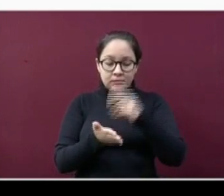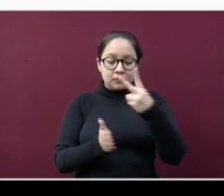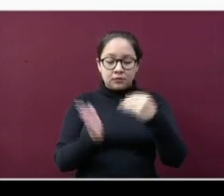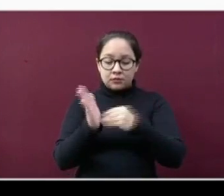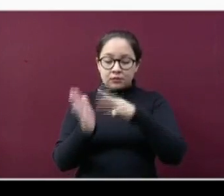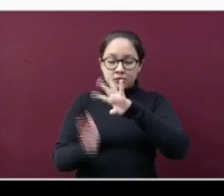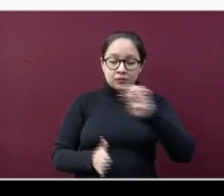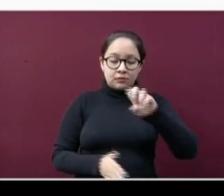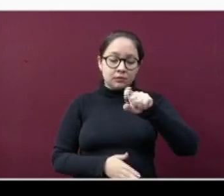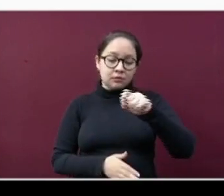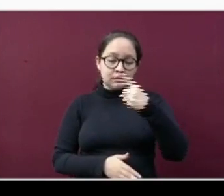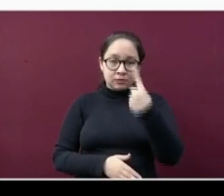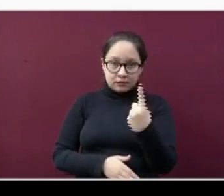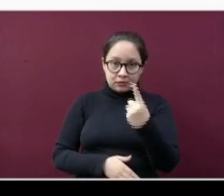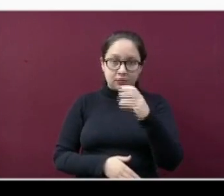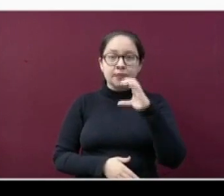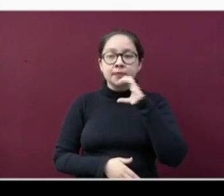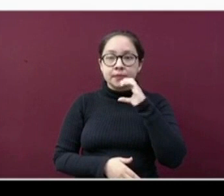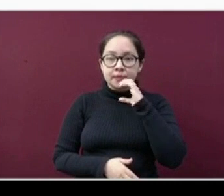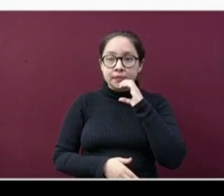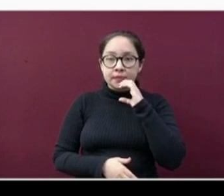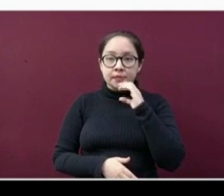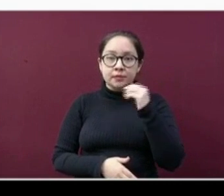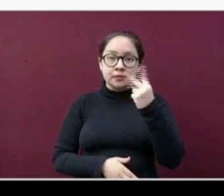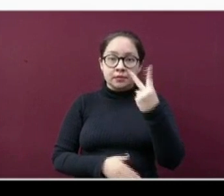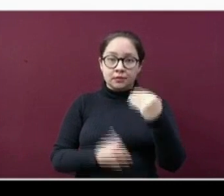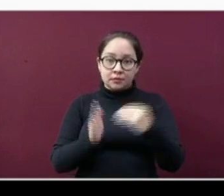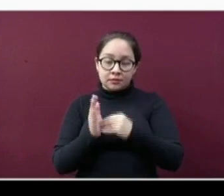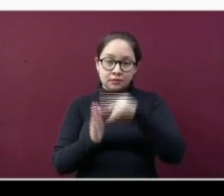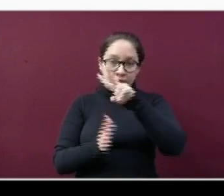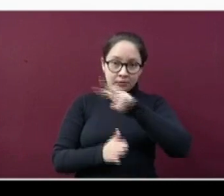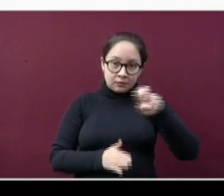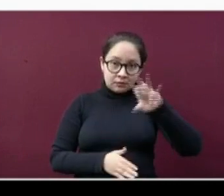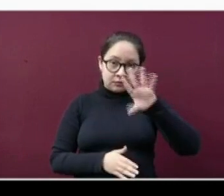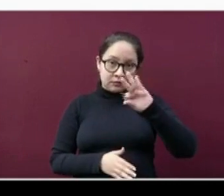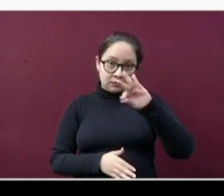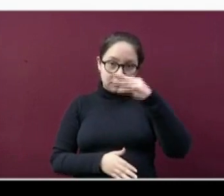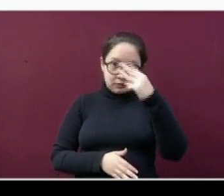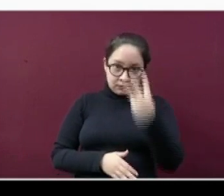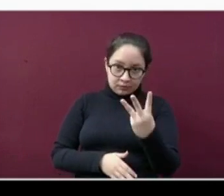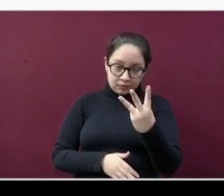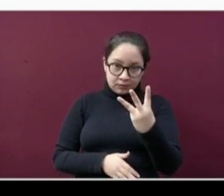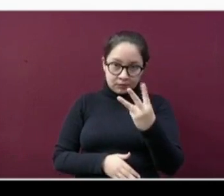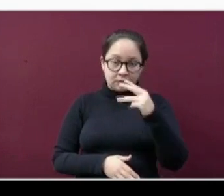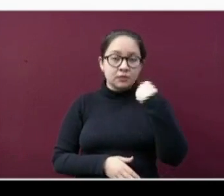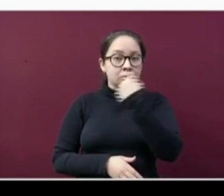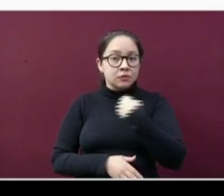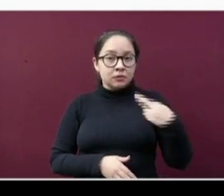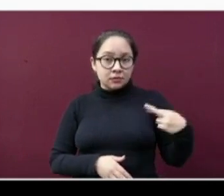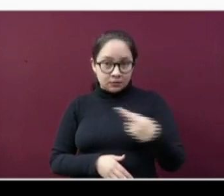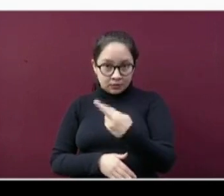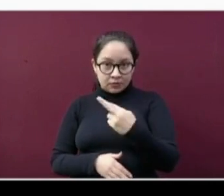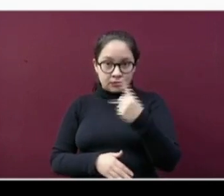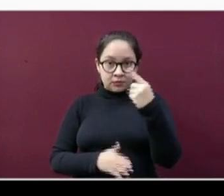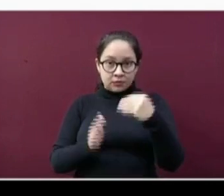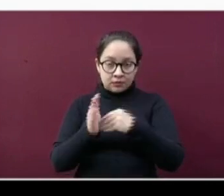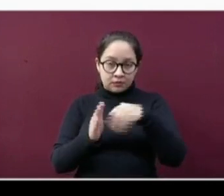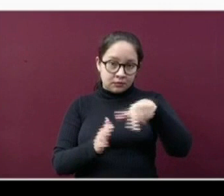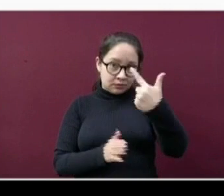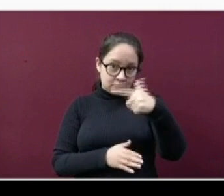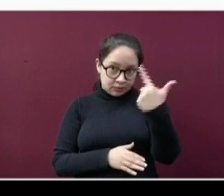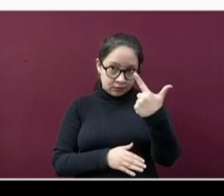.421 y Córdoba con 2.243, Boca del Río, 1.012